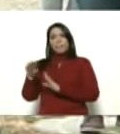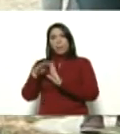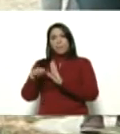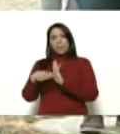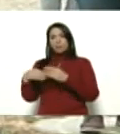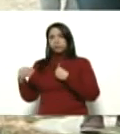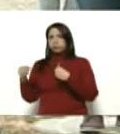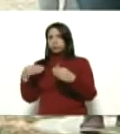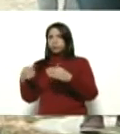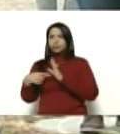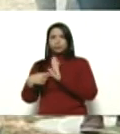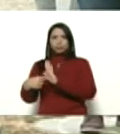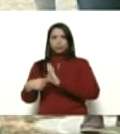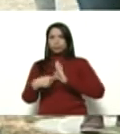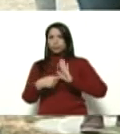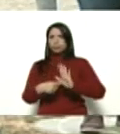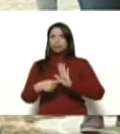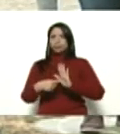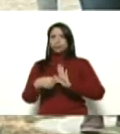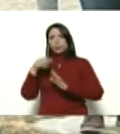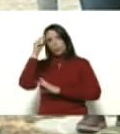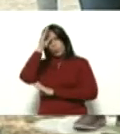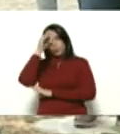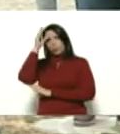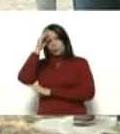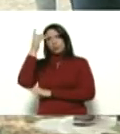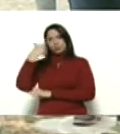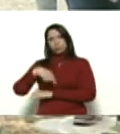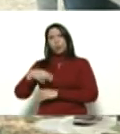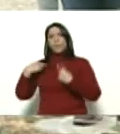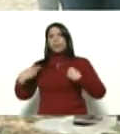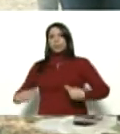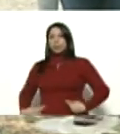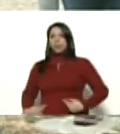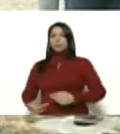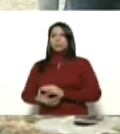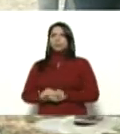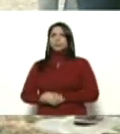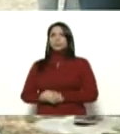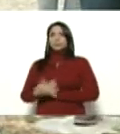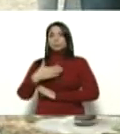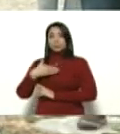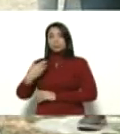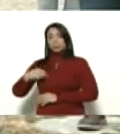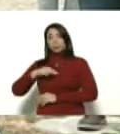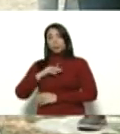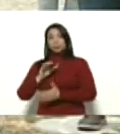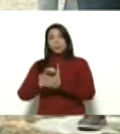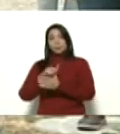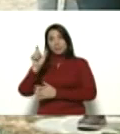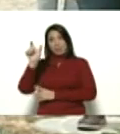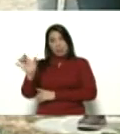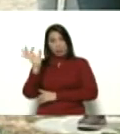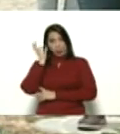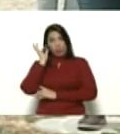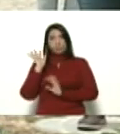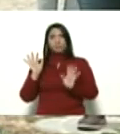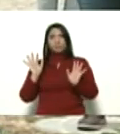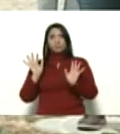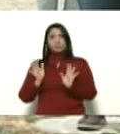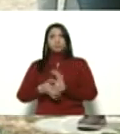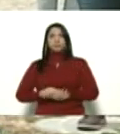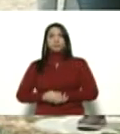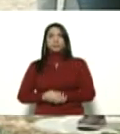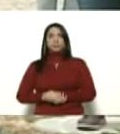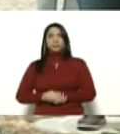una demostración de su conciencia y talante humanitario por eso quiero que nuestra compañera joven Oriana